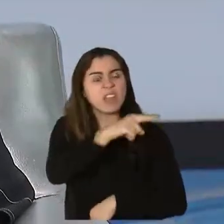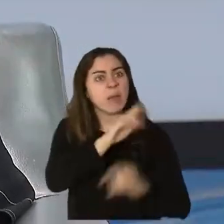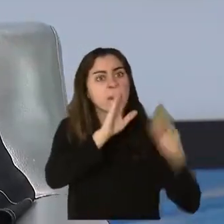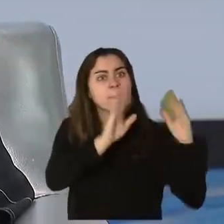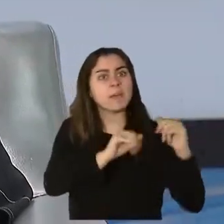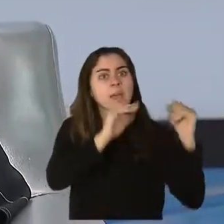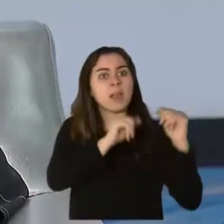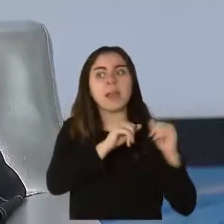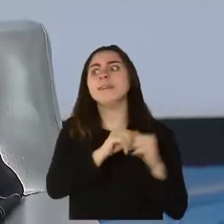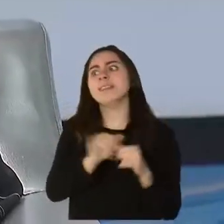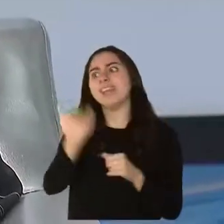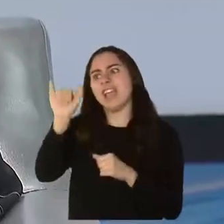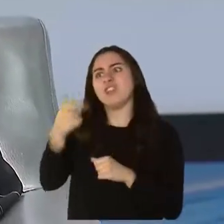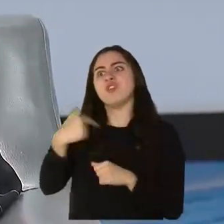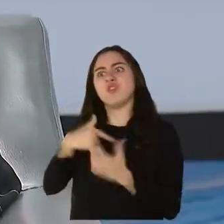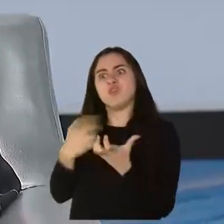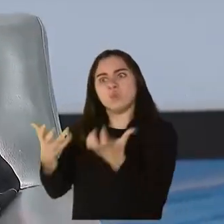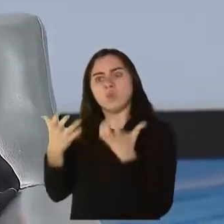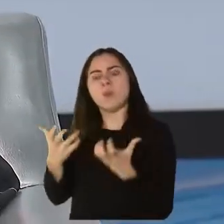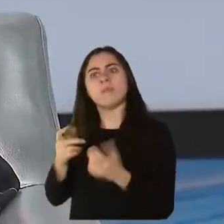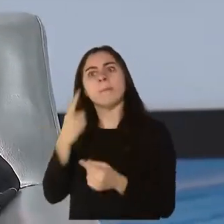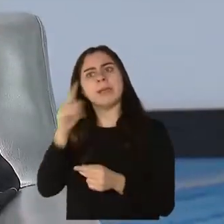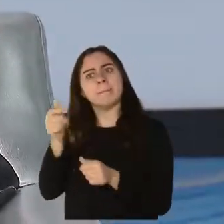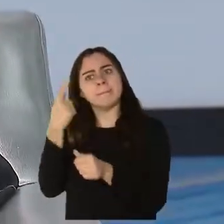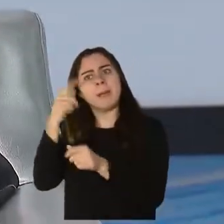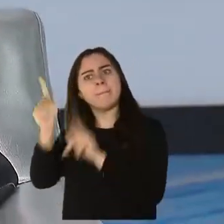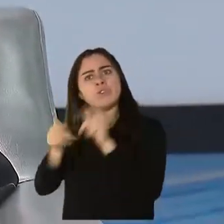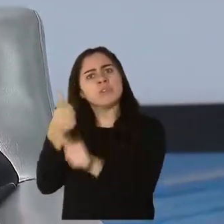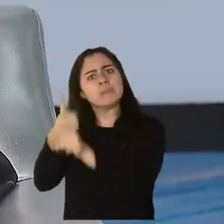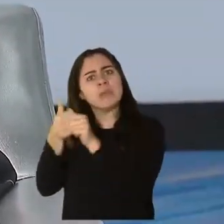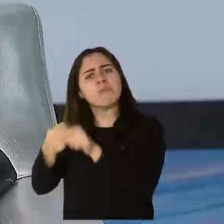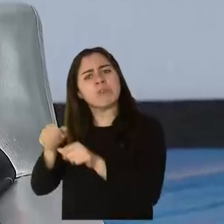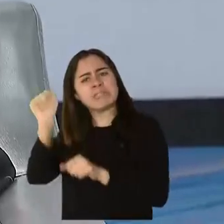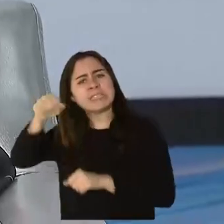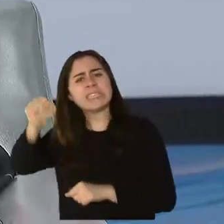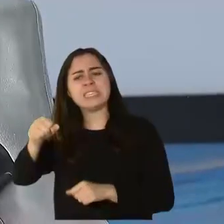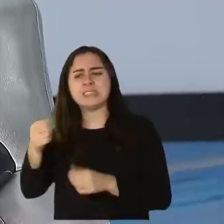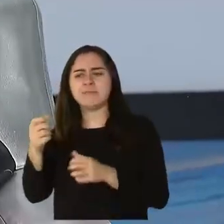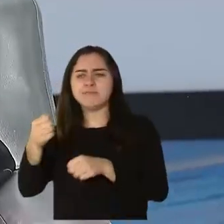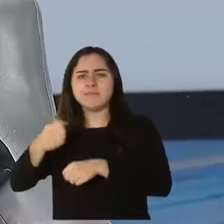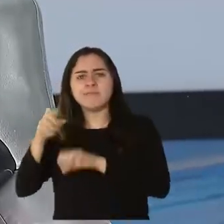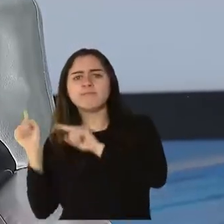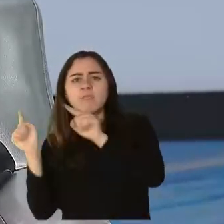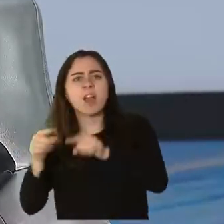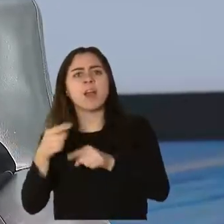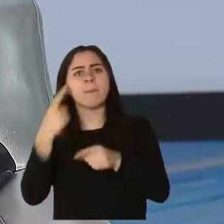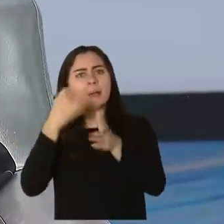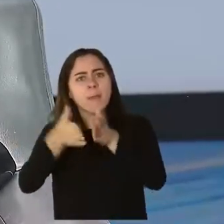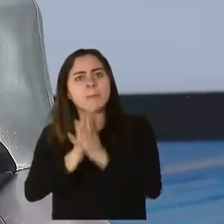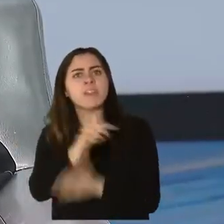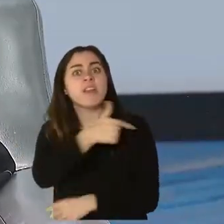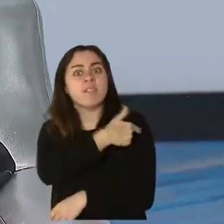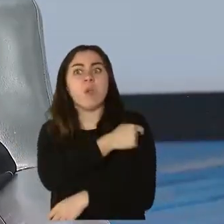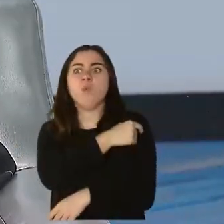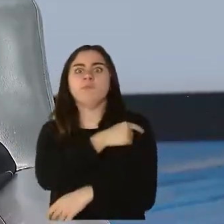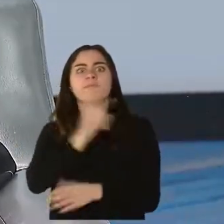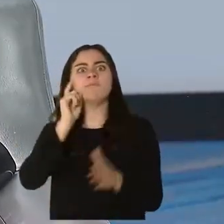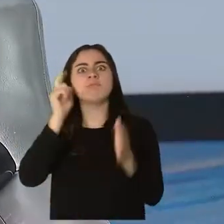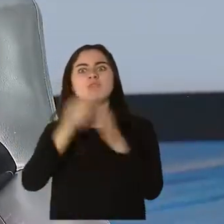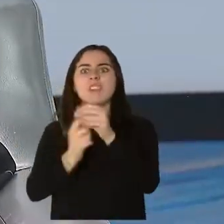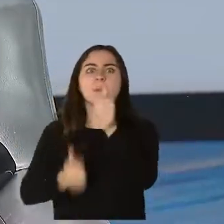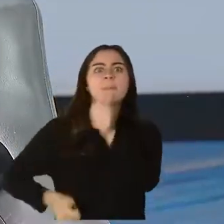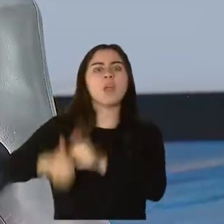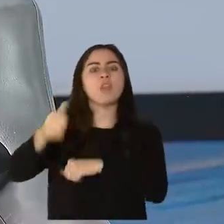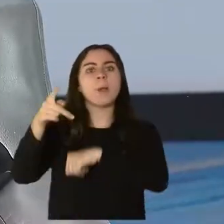decirte. Queríamos anticiparlo. Ciertamente el mensaje parece haber llegado. La mayoría del pueblo de Puerto Rico